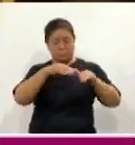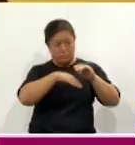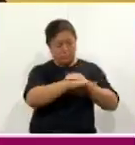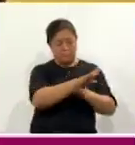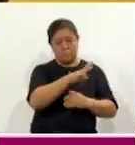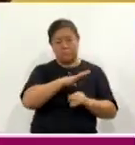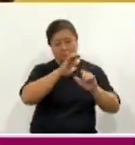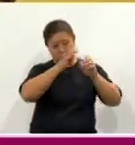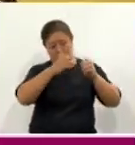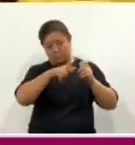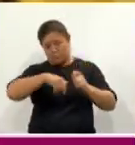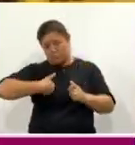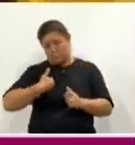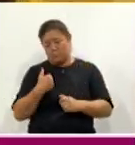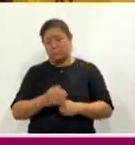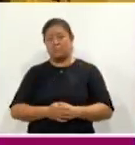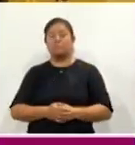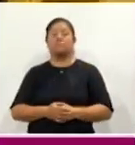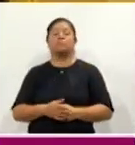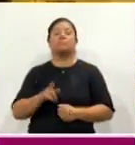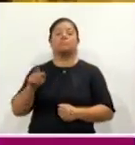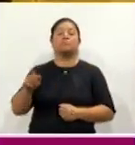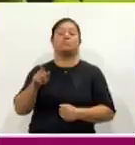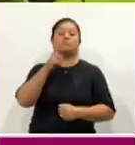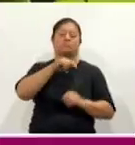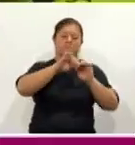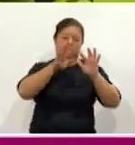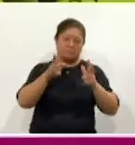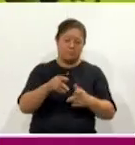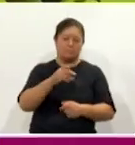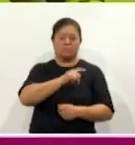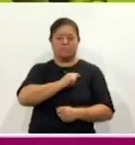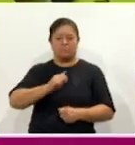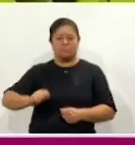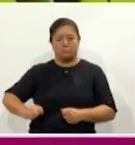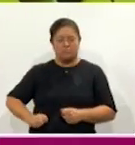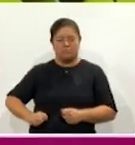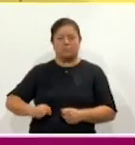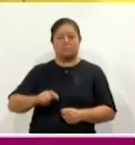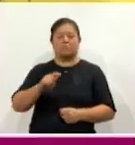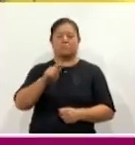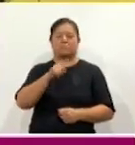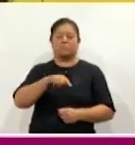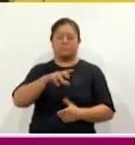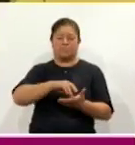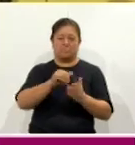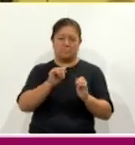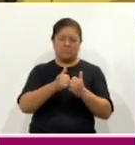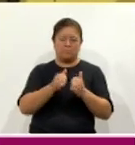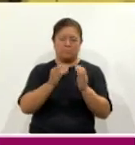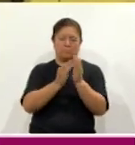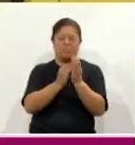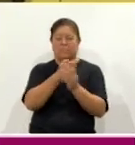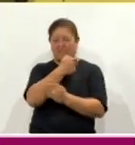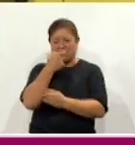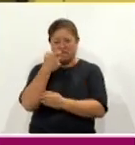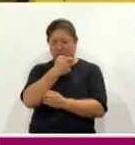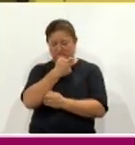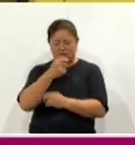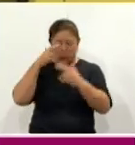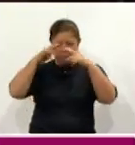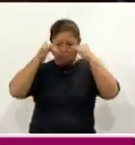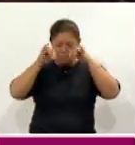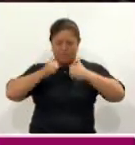resguardo. Referente a los hechos suscitados en Totolacte, Renate, Calculalpan, Ayocomanitla, Quiletla, Ixtenco, Huamantla y Cheutempan,